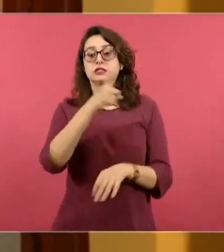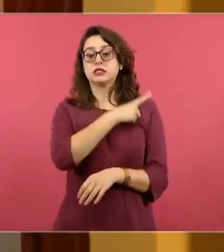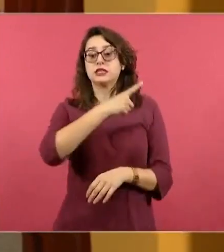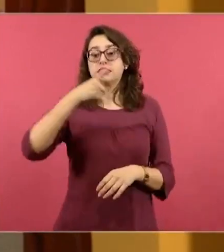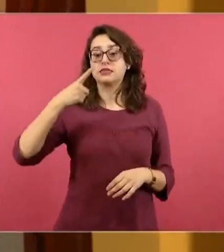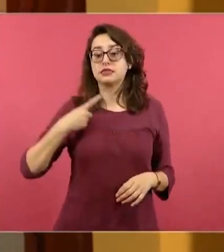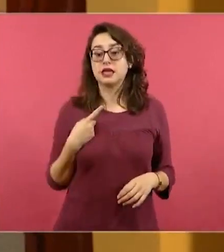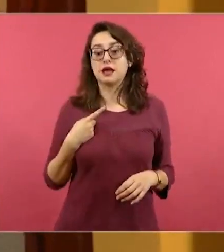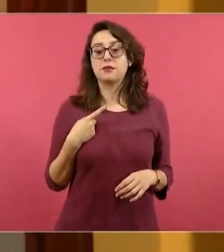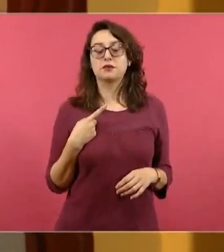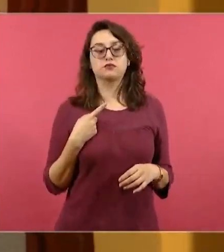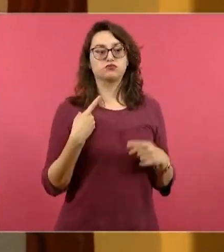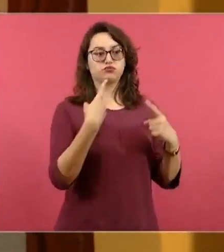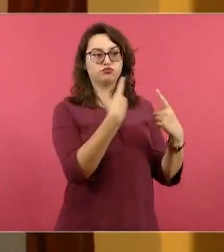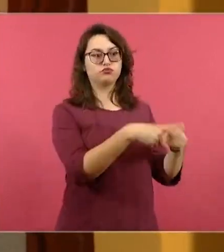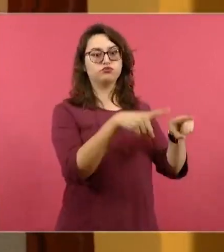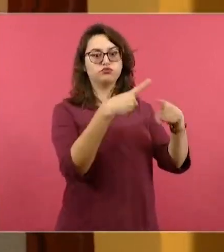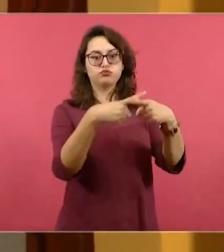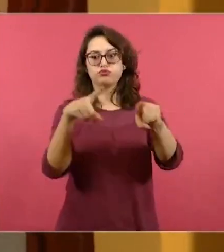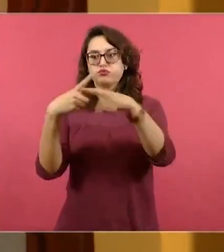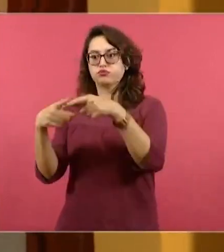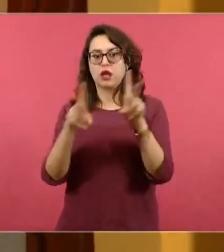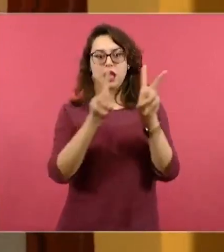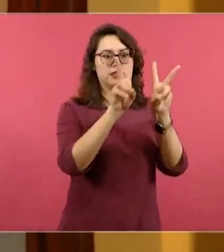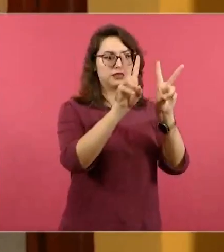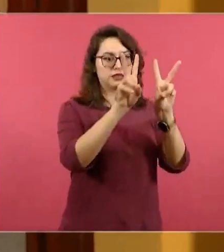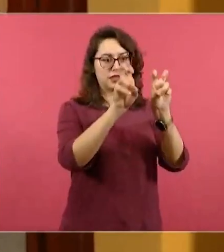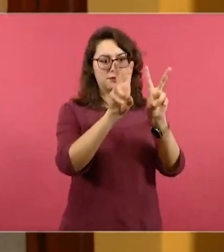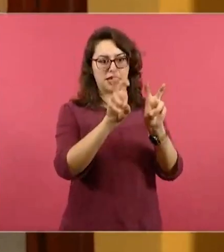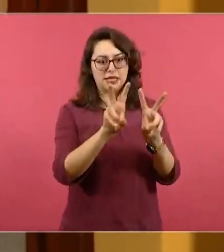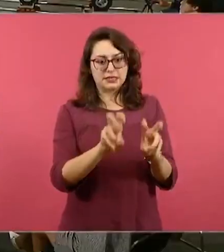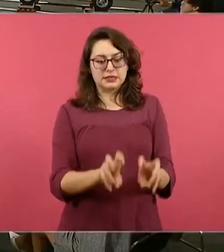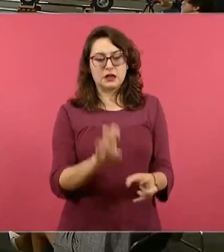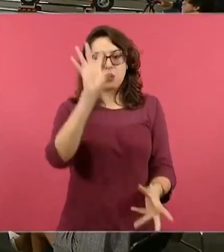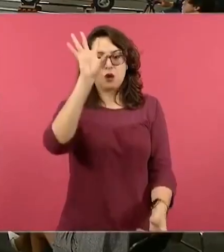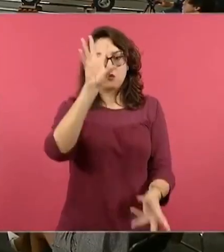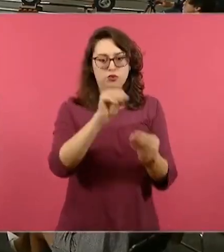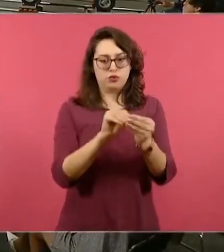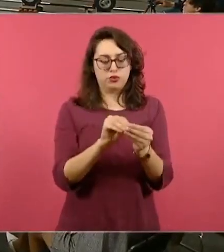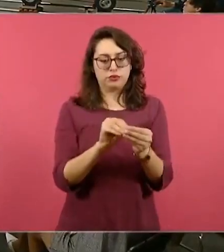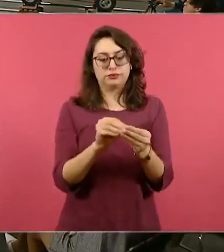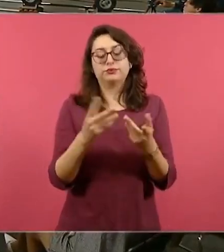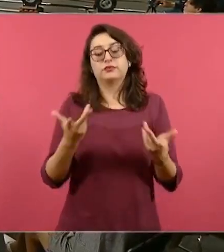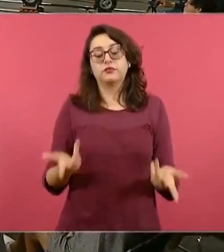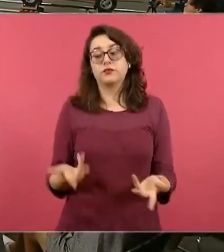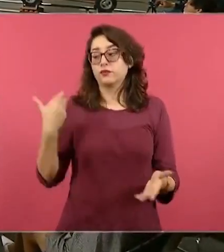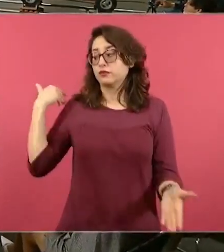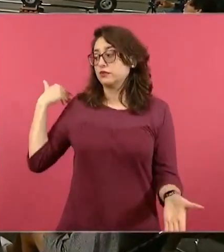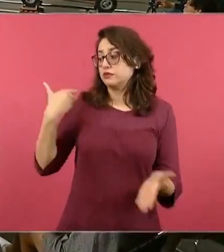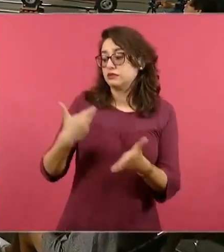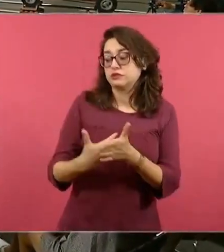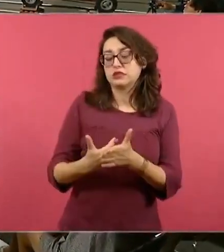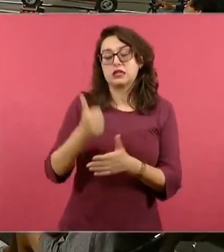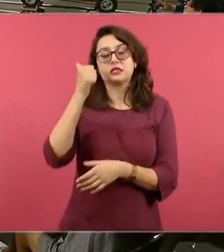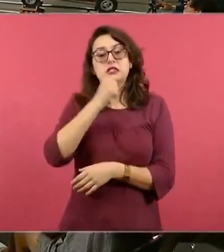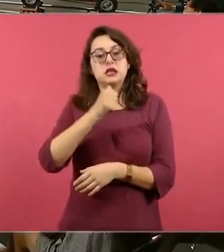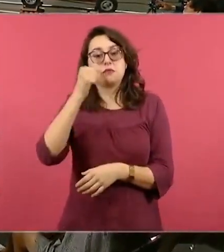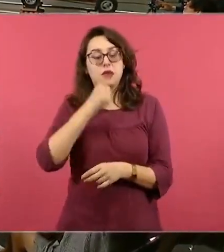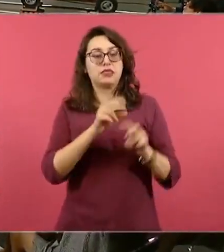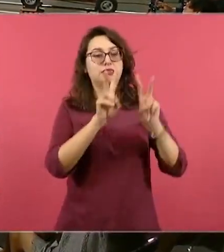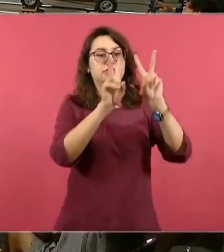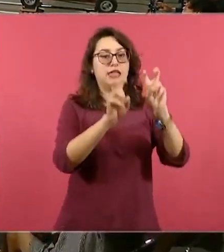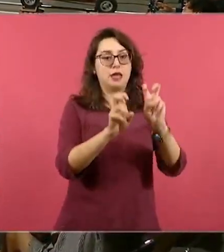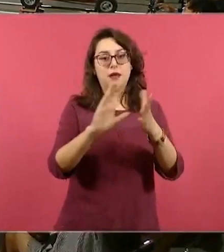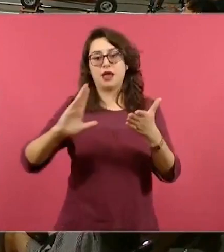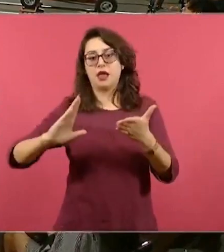Sabemos, reconocemos que dentro del sistema, bueno, se trabaja por asignaturas y que esta nueva propuesta de la Nueva Escuela